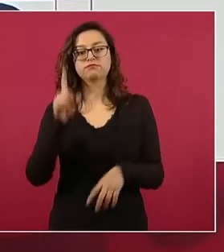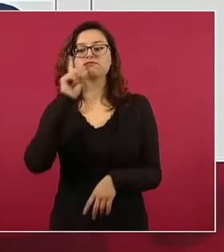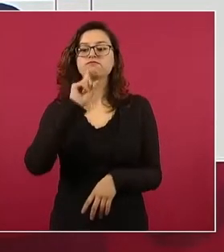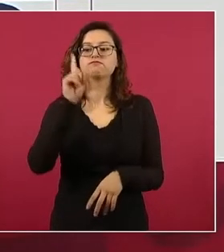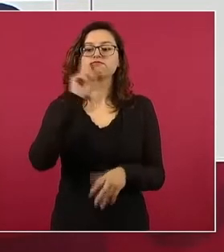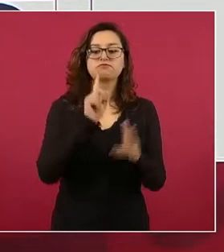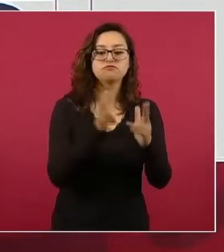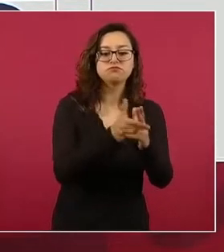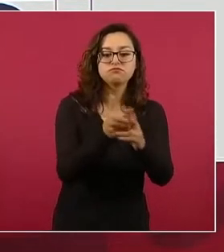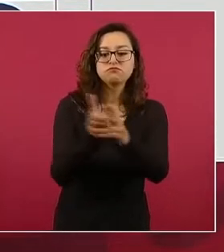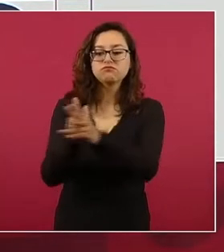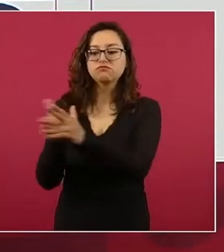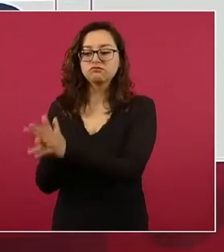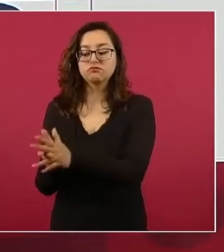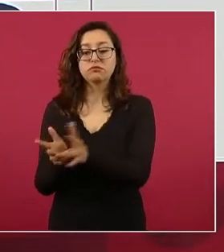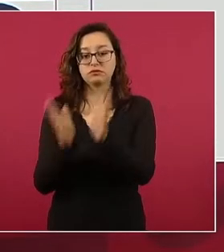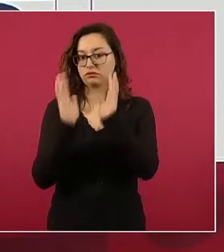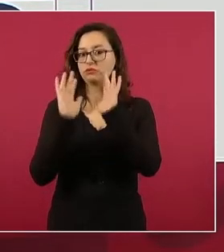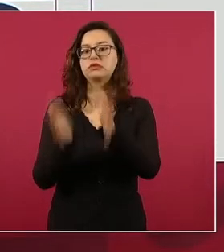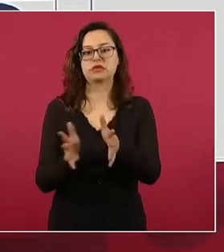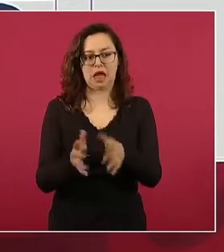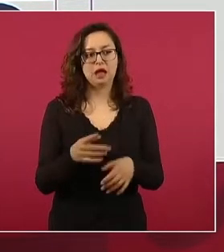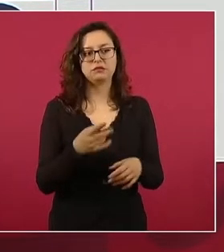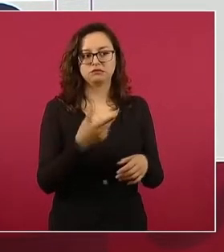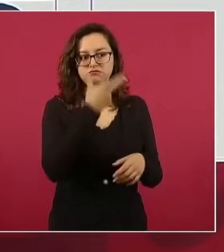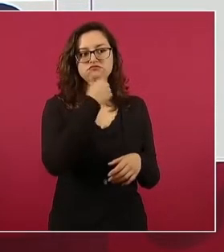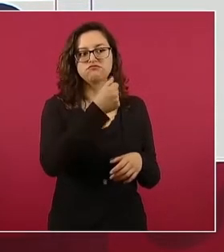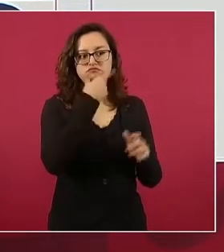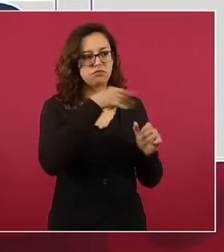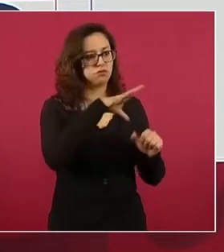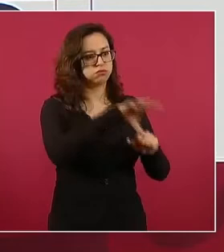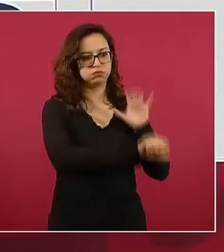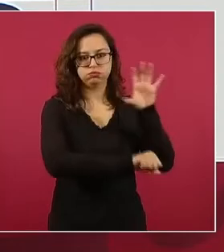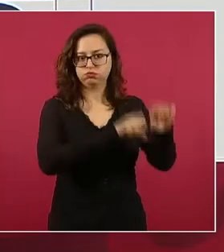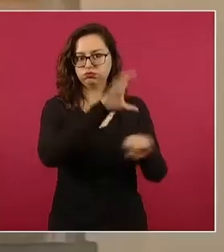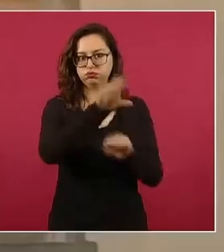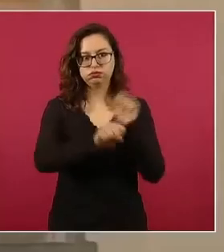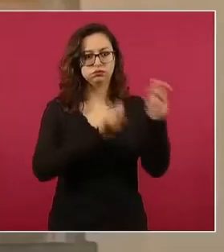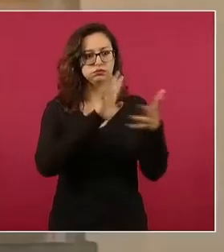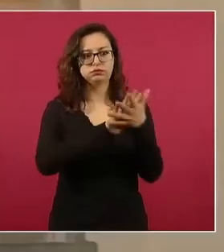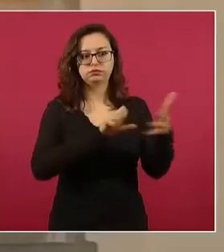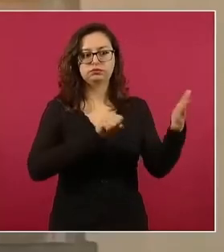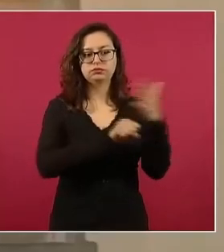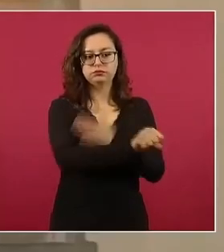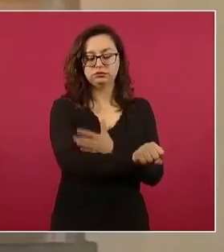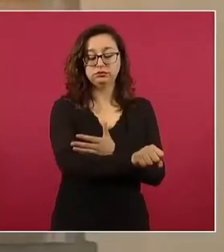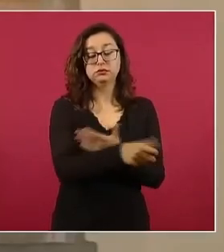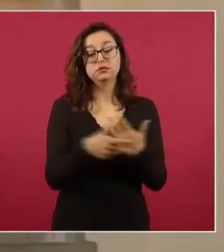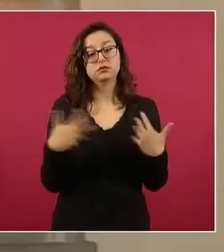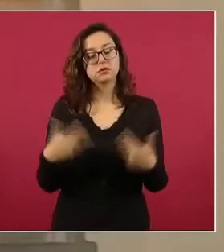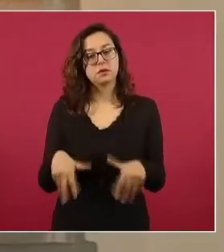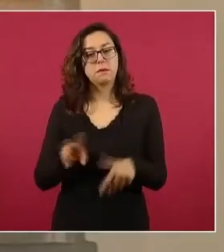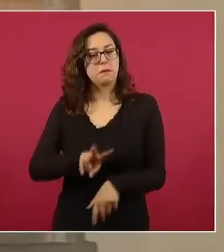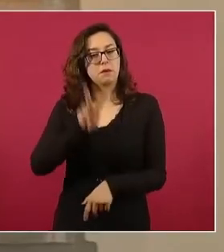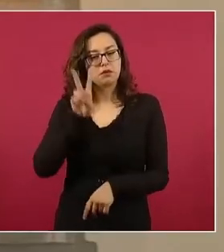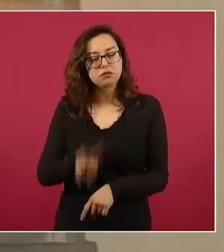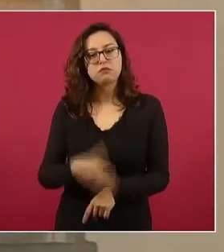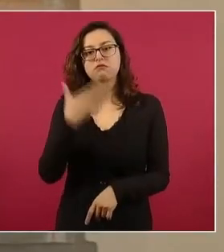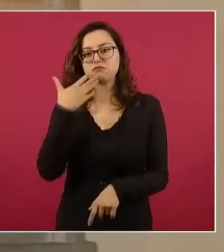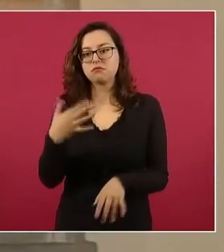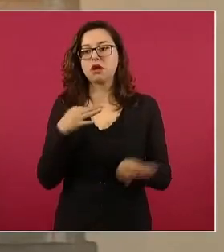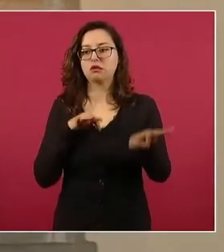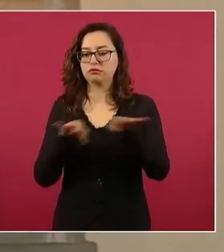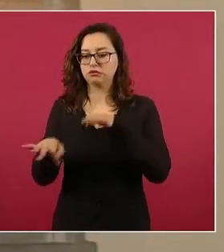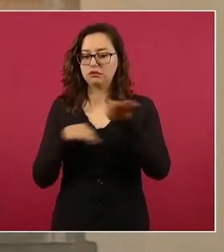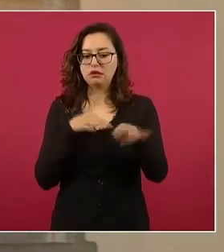donde queremos resaltar la coordinación de las fiscalías, de las áreas también, de la Secretaría de